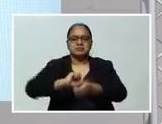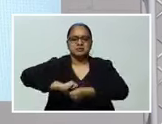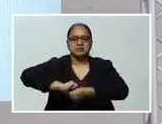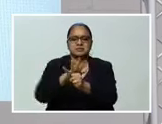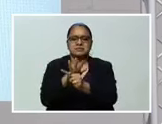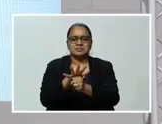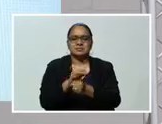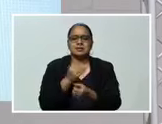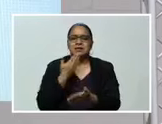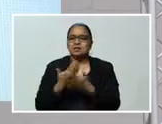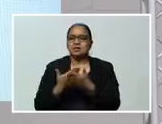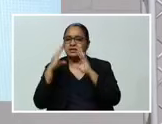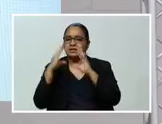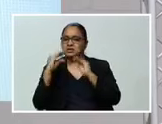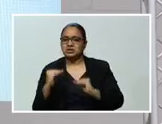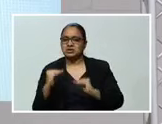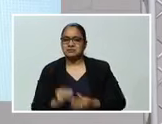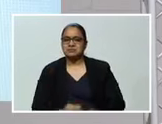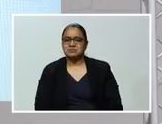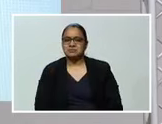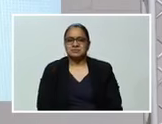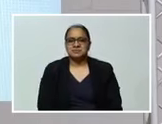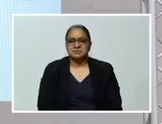Buenas noches